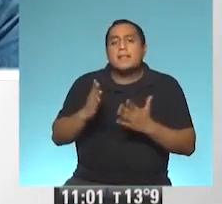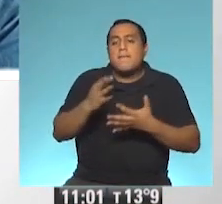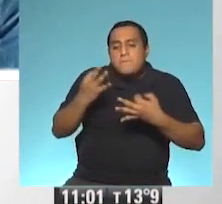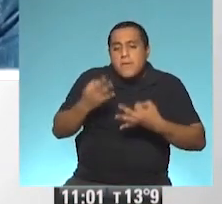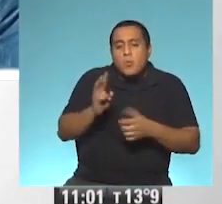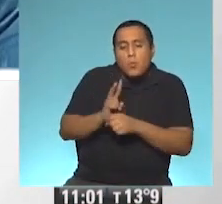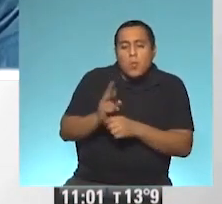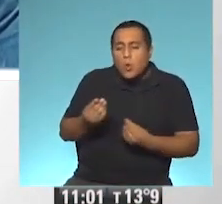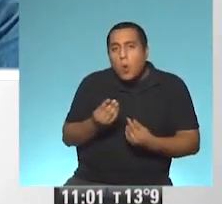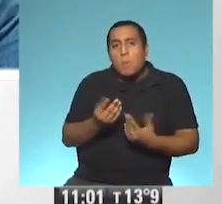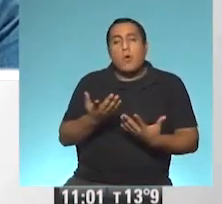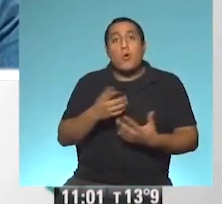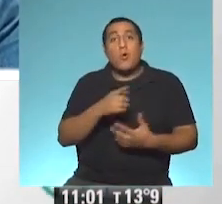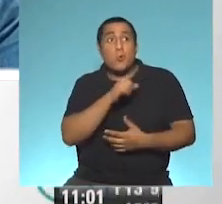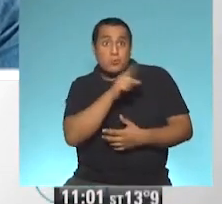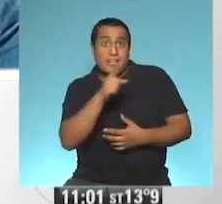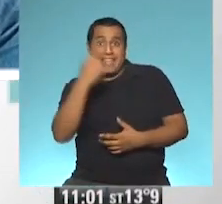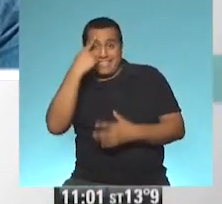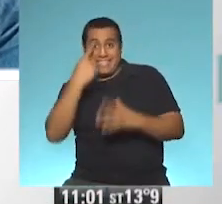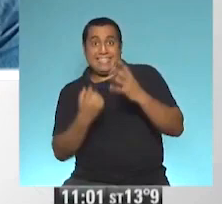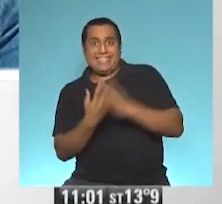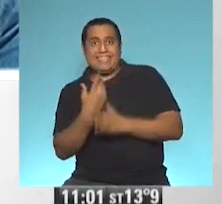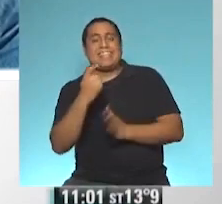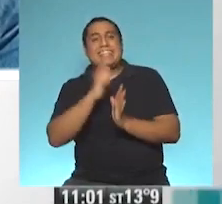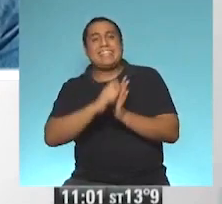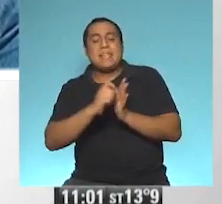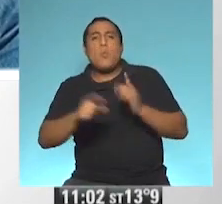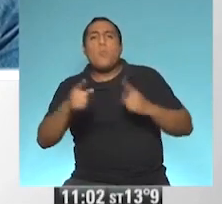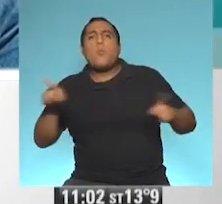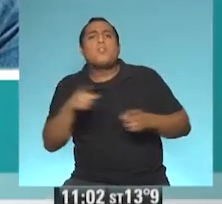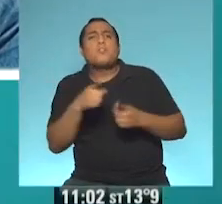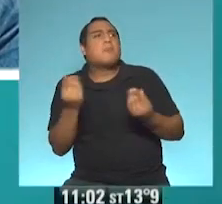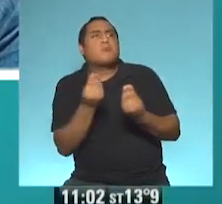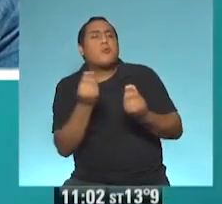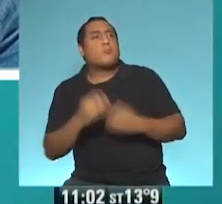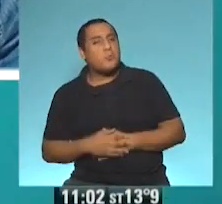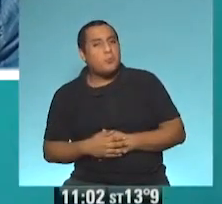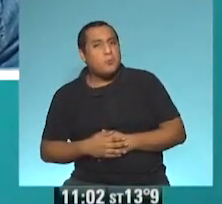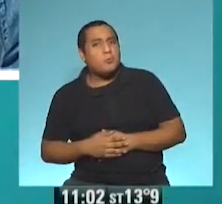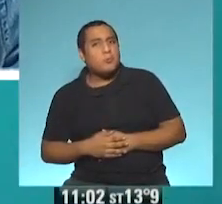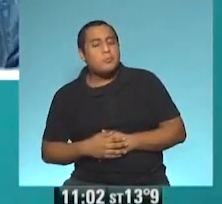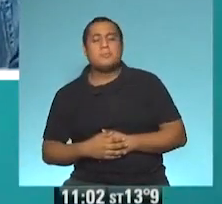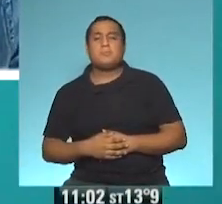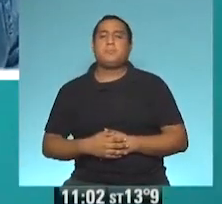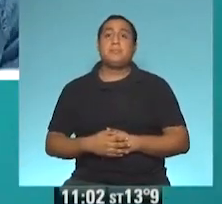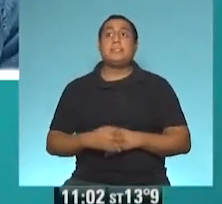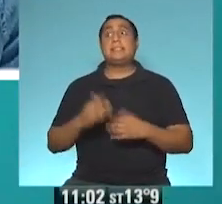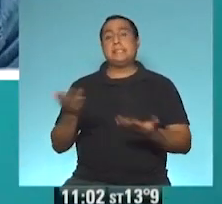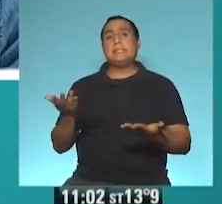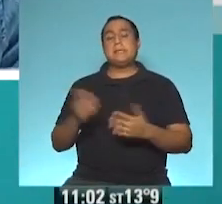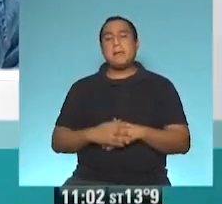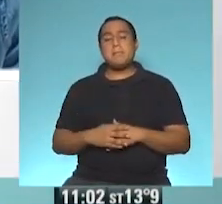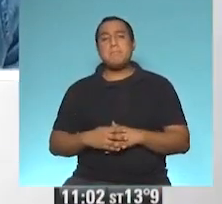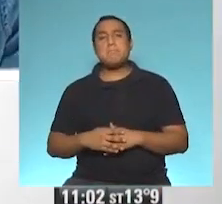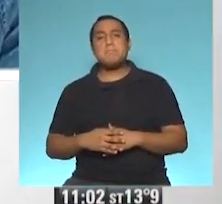cómo es que se les ocurrió crear esta letra y esta música, ¿no? Sí, bueno,